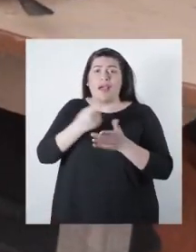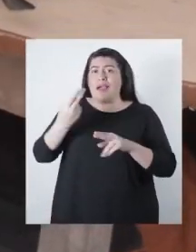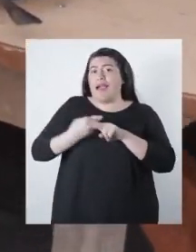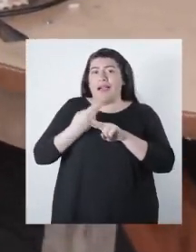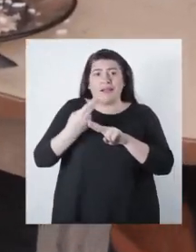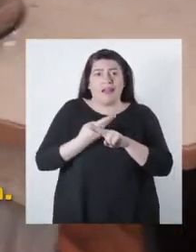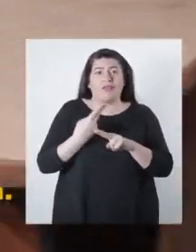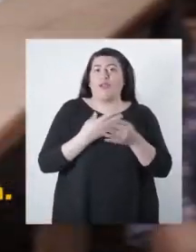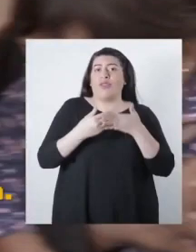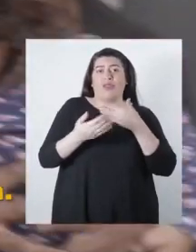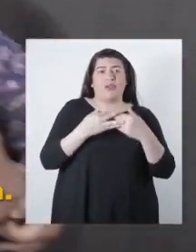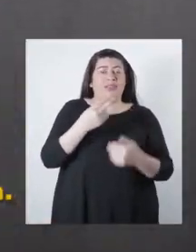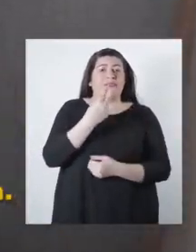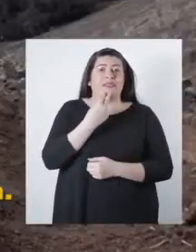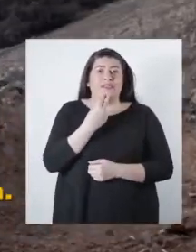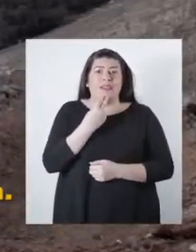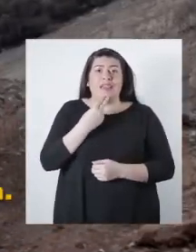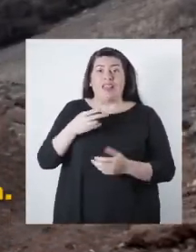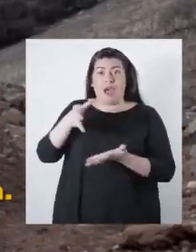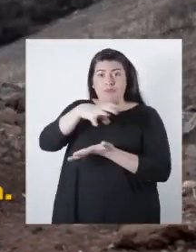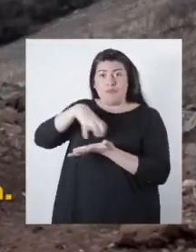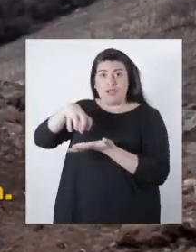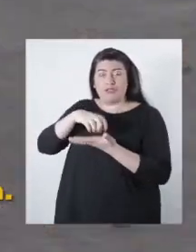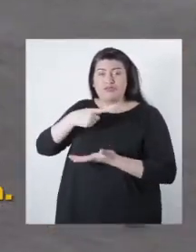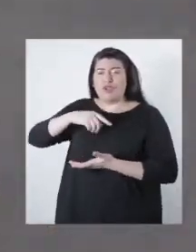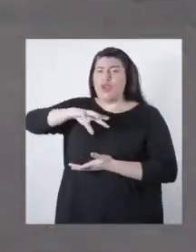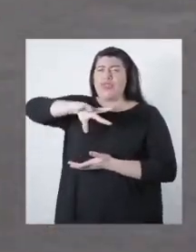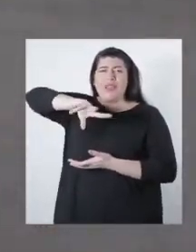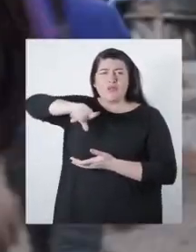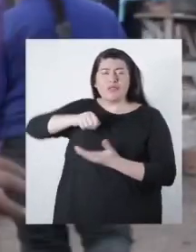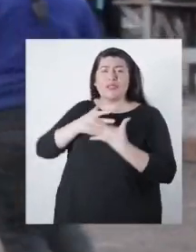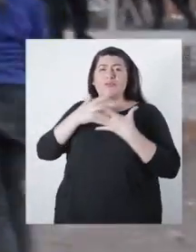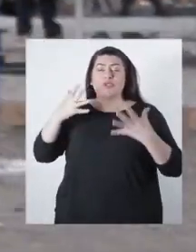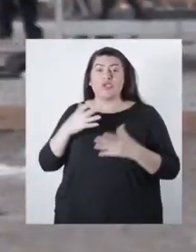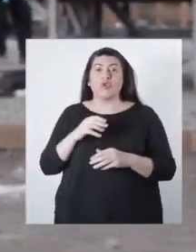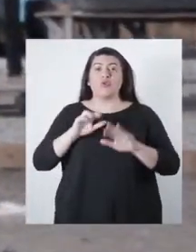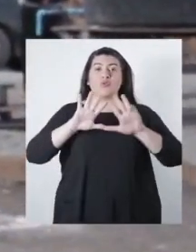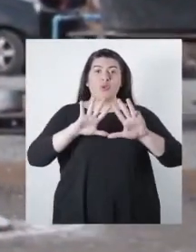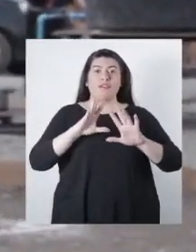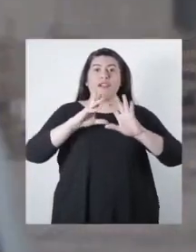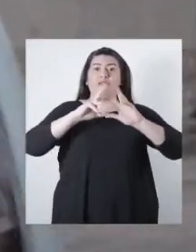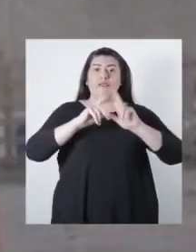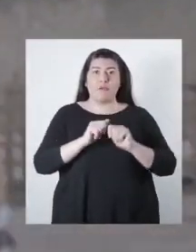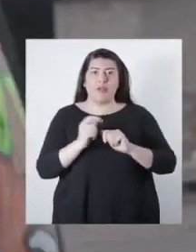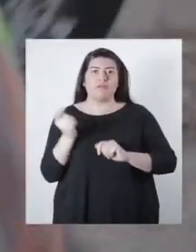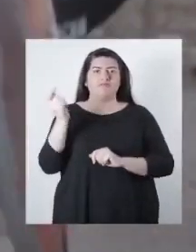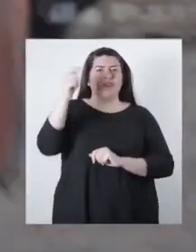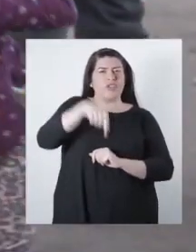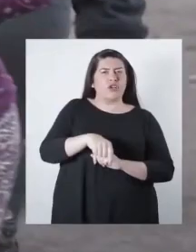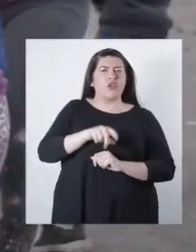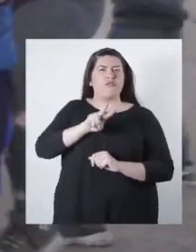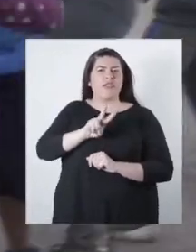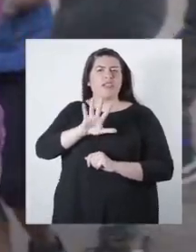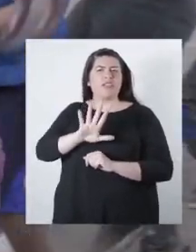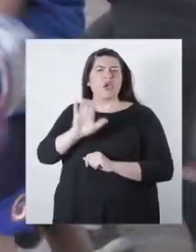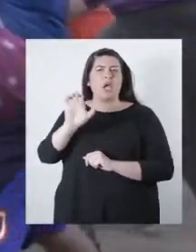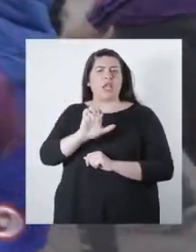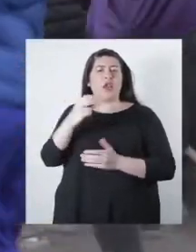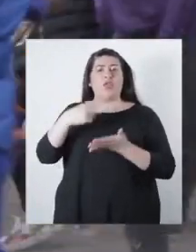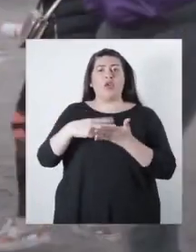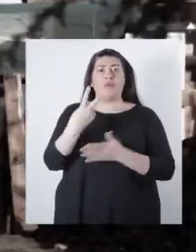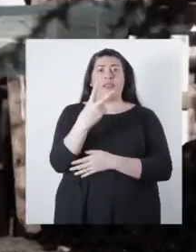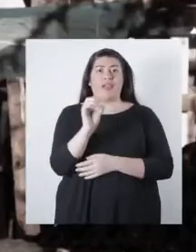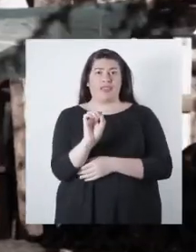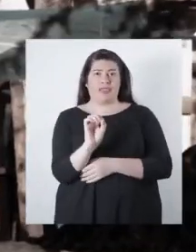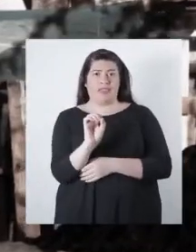no tenía dónde vivir, la delincuencia que estaba en nuestra población. Fueron nueve familias las que se iban acá un 25 de enero del